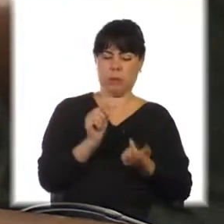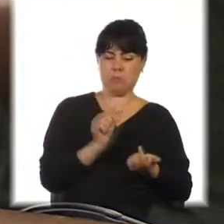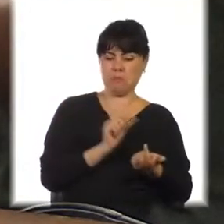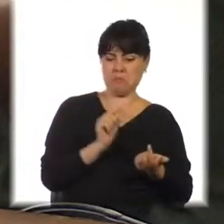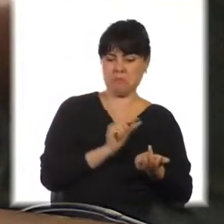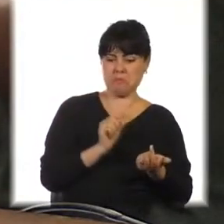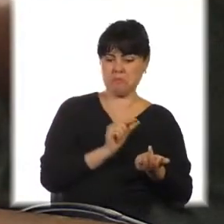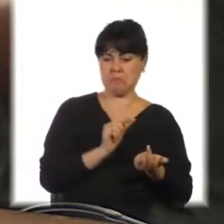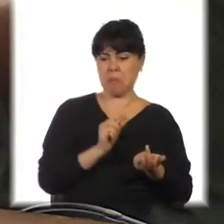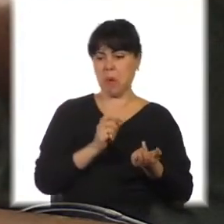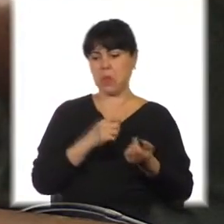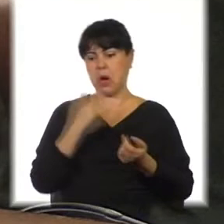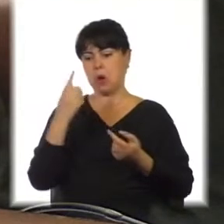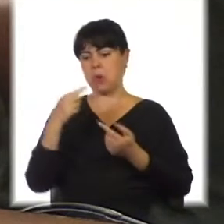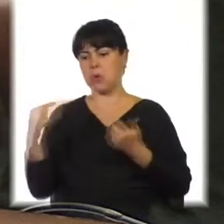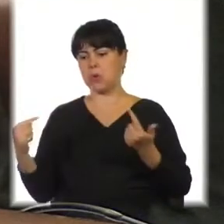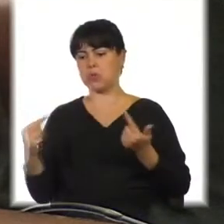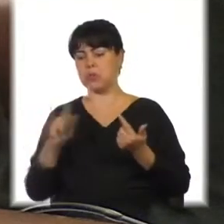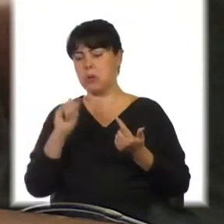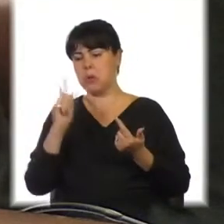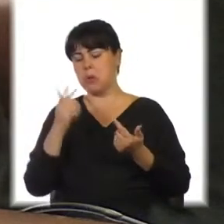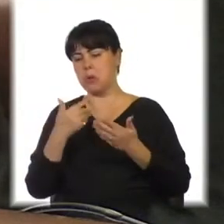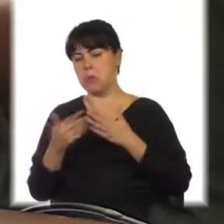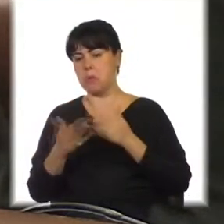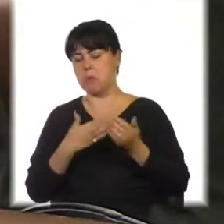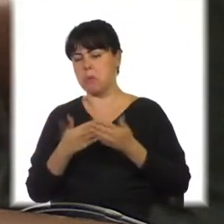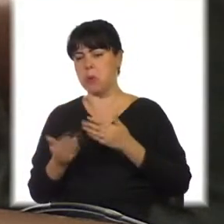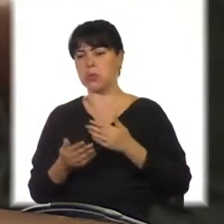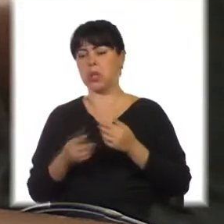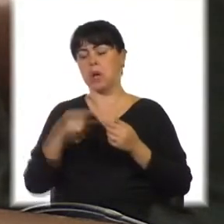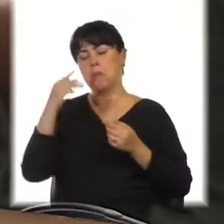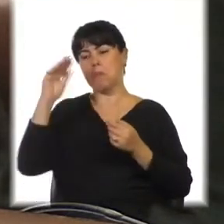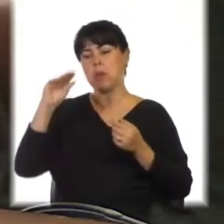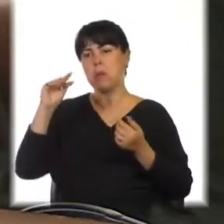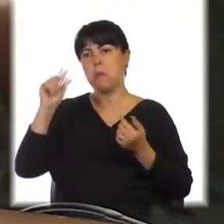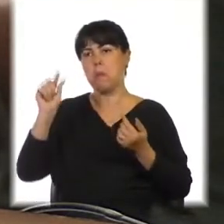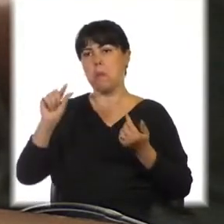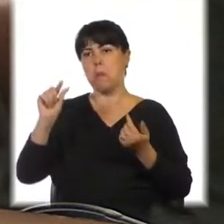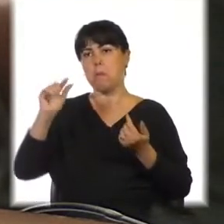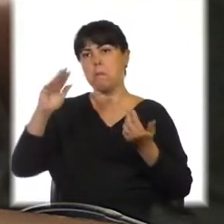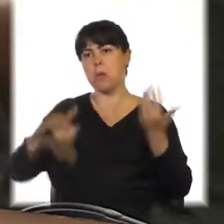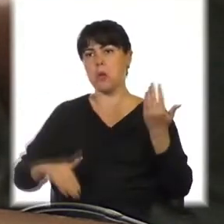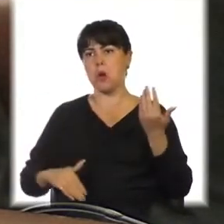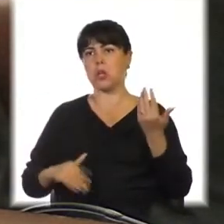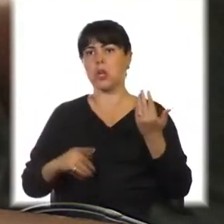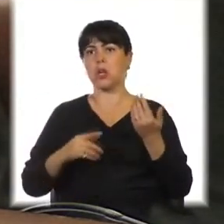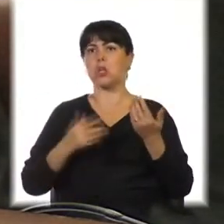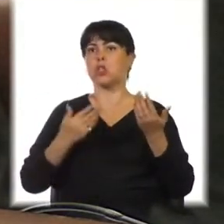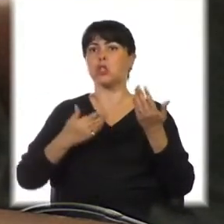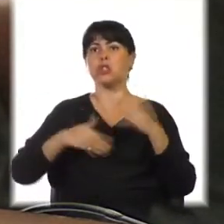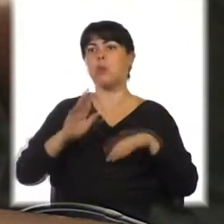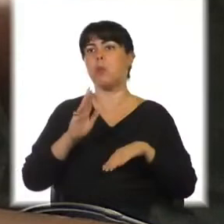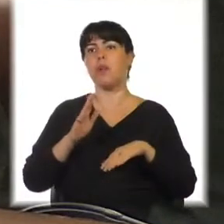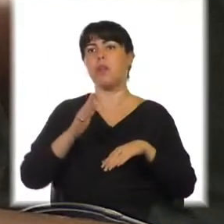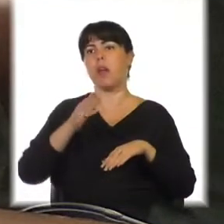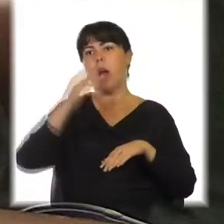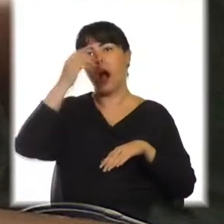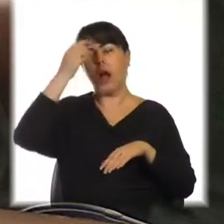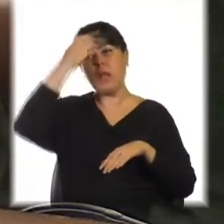hormonización sin consentimiento, menores para algunas cosas no, no pueden ir a una escuela rural a caballo,